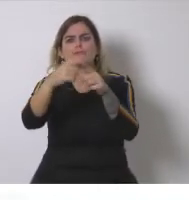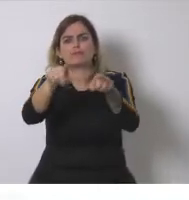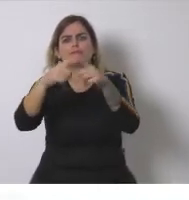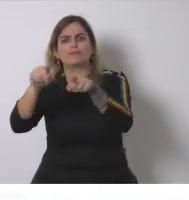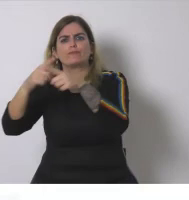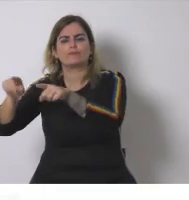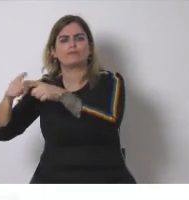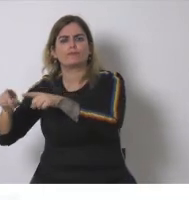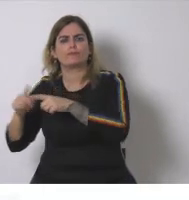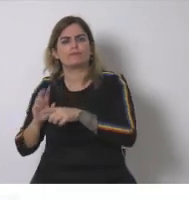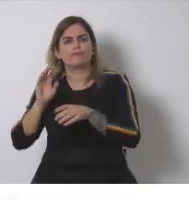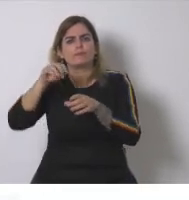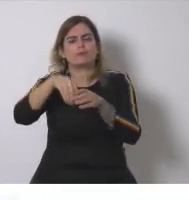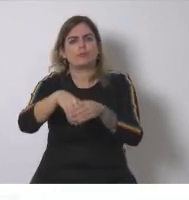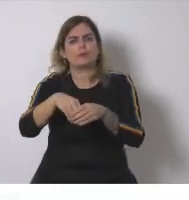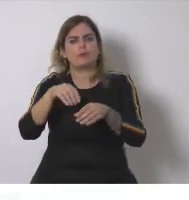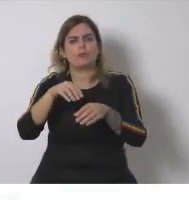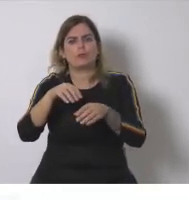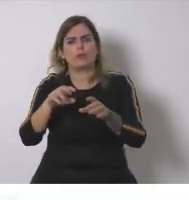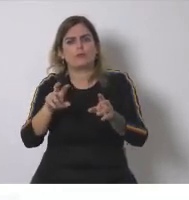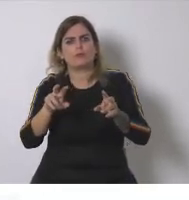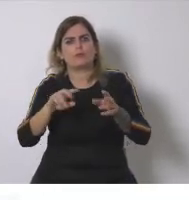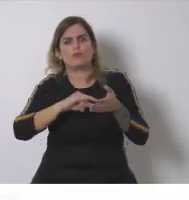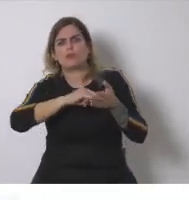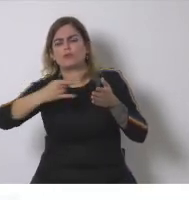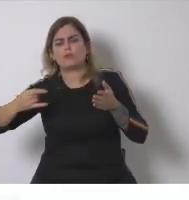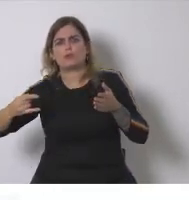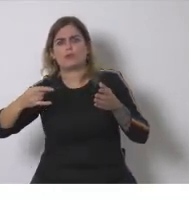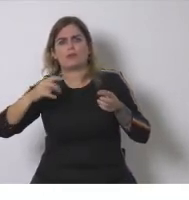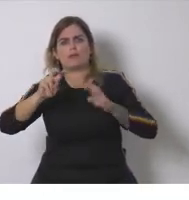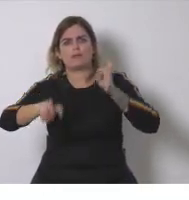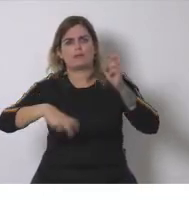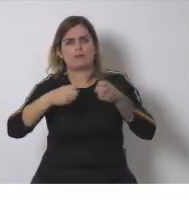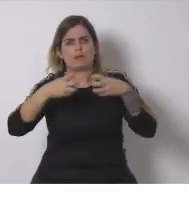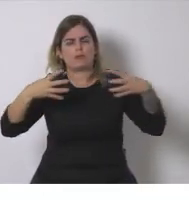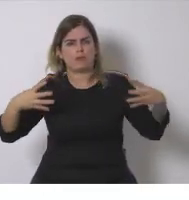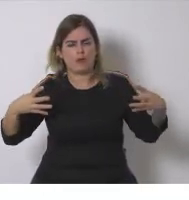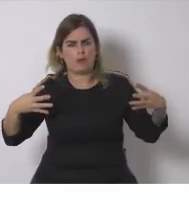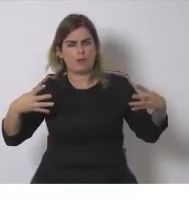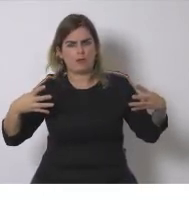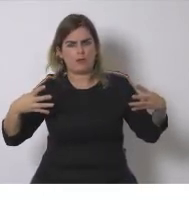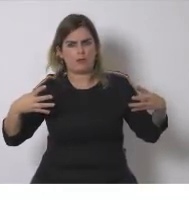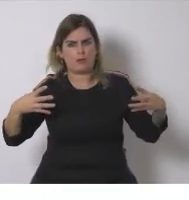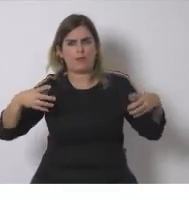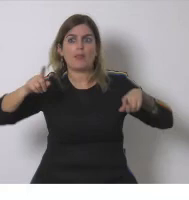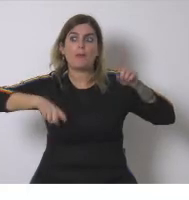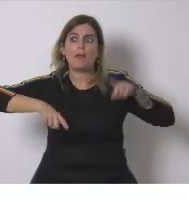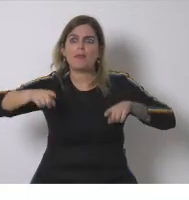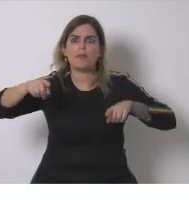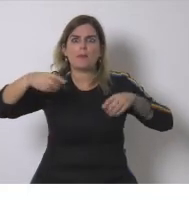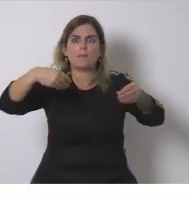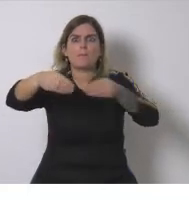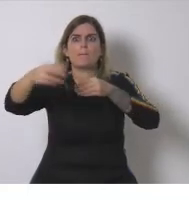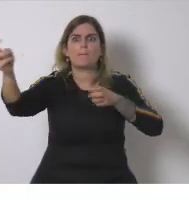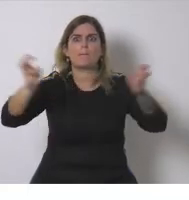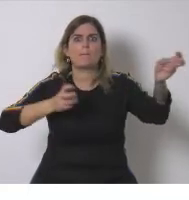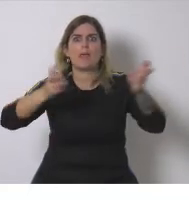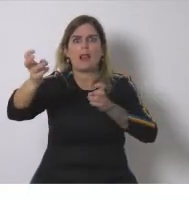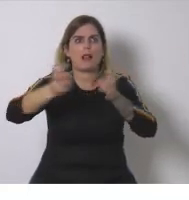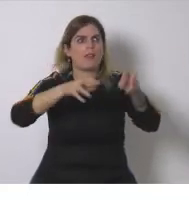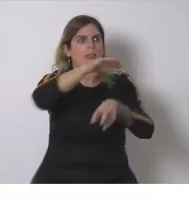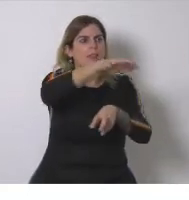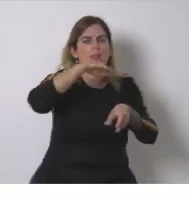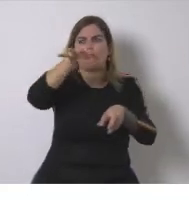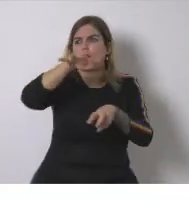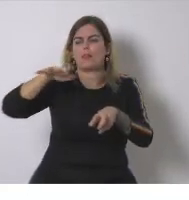impactos ambientales dentro del despliegue de las tecnologías renovables teniendo en cuenta de dónde